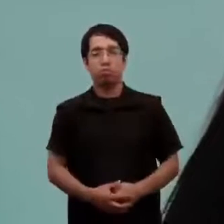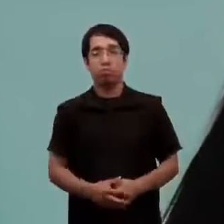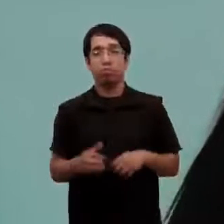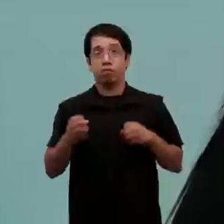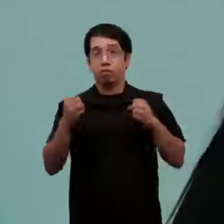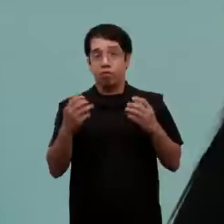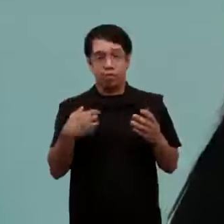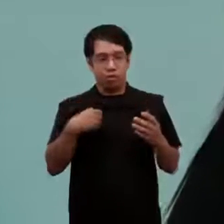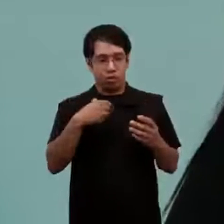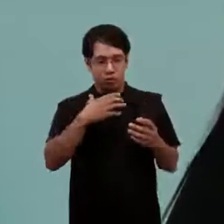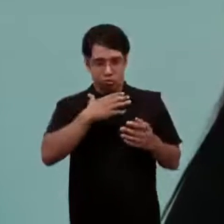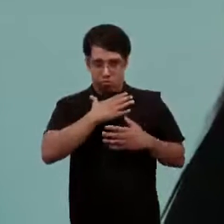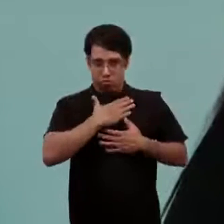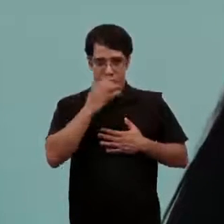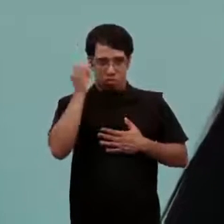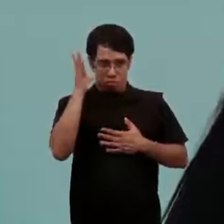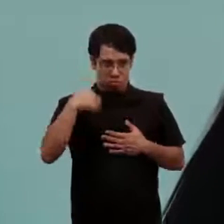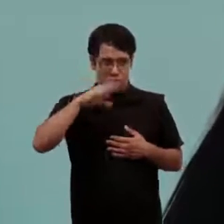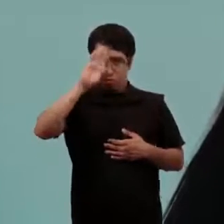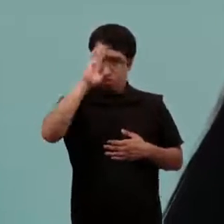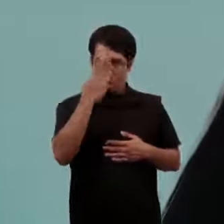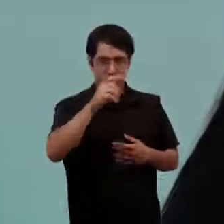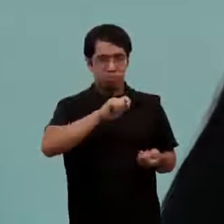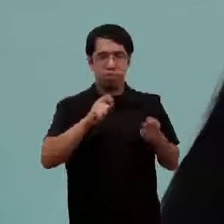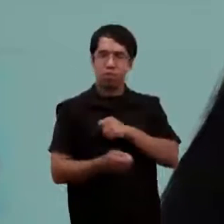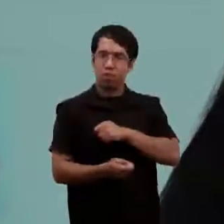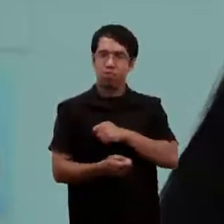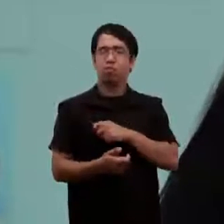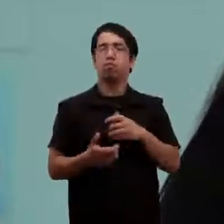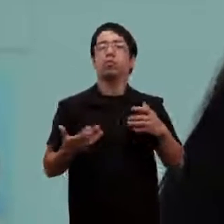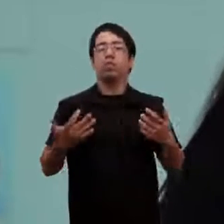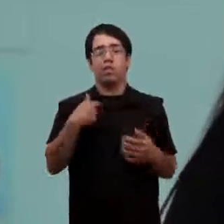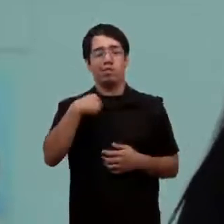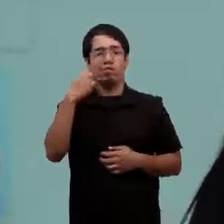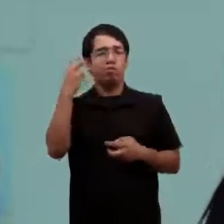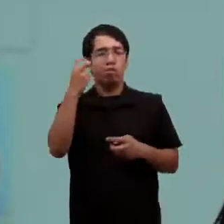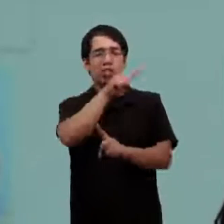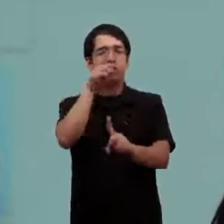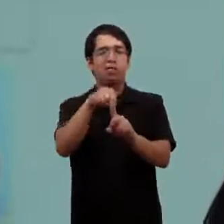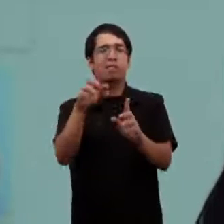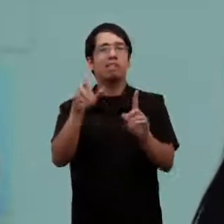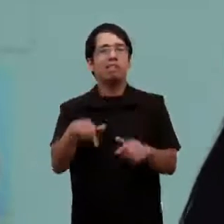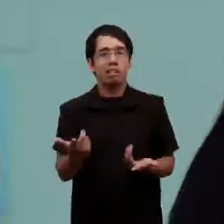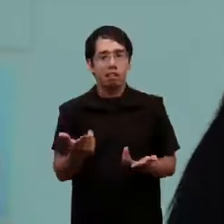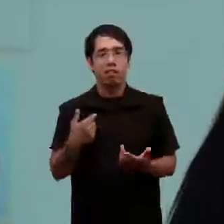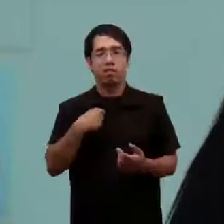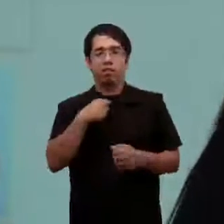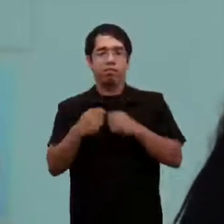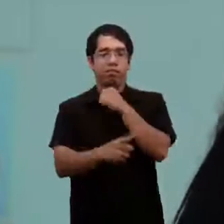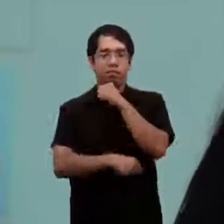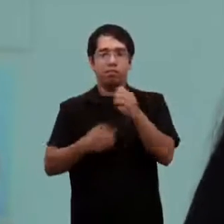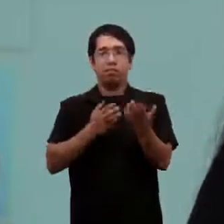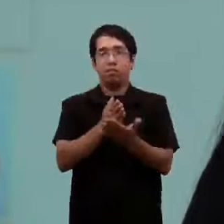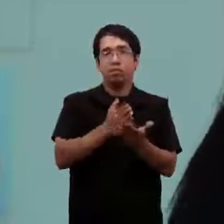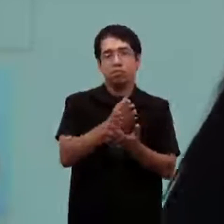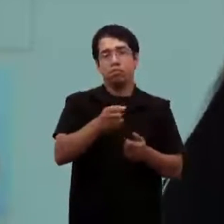con estos cambios que es lo que también nosotros buscamos buscamos servidores públicos ET y a veces